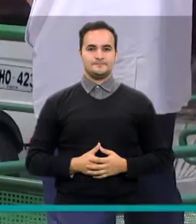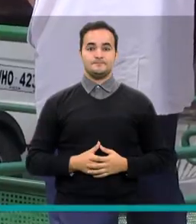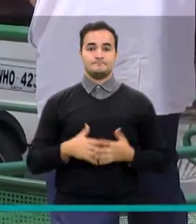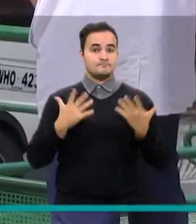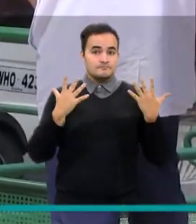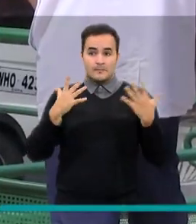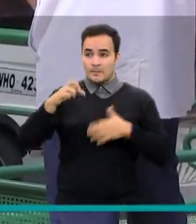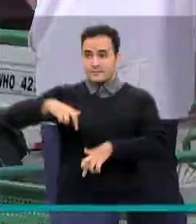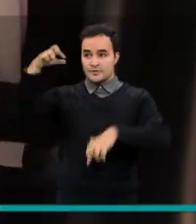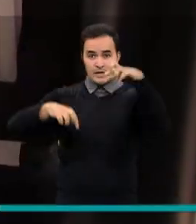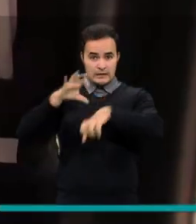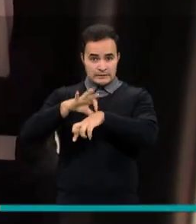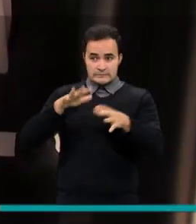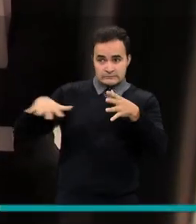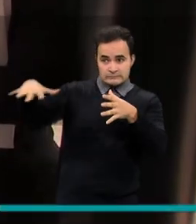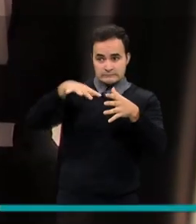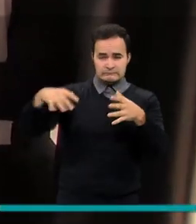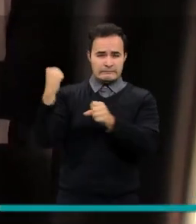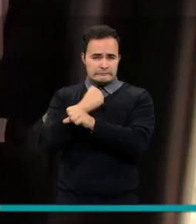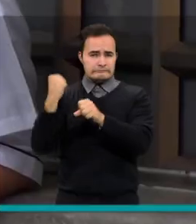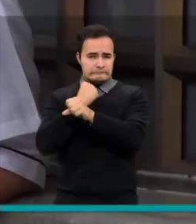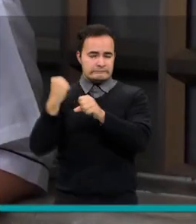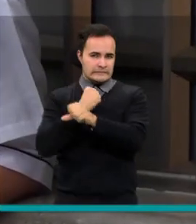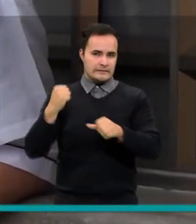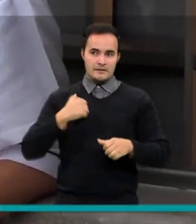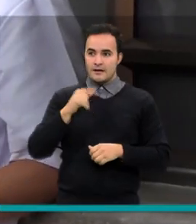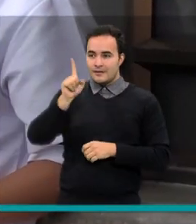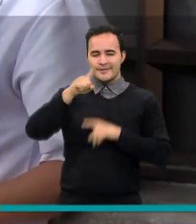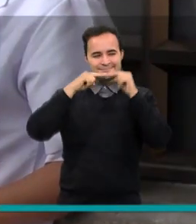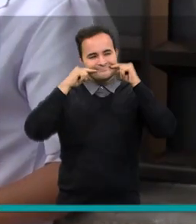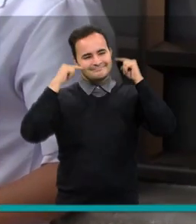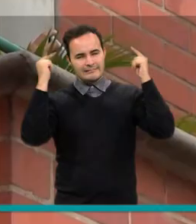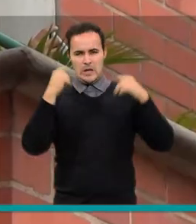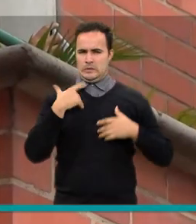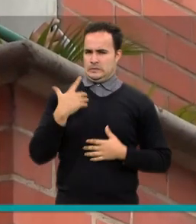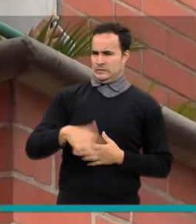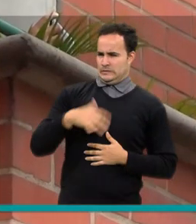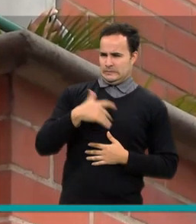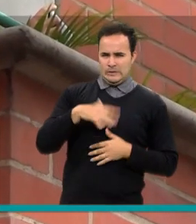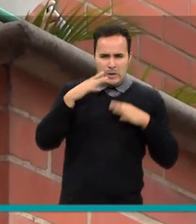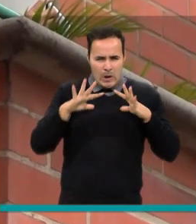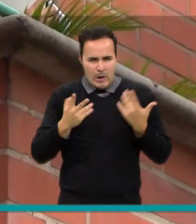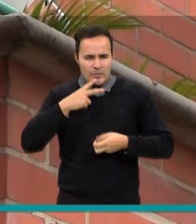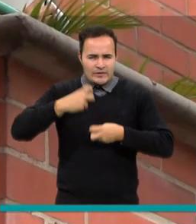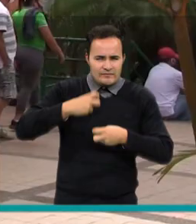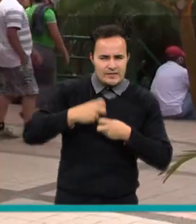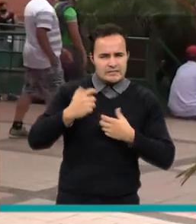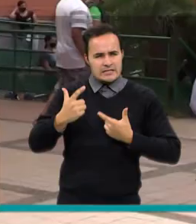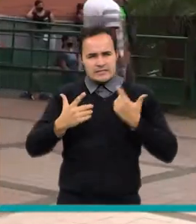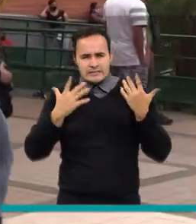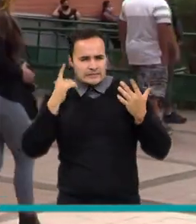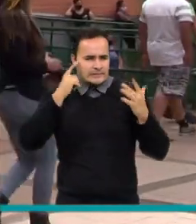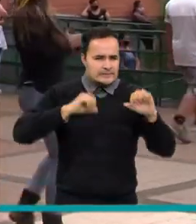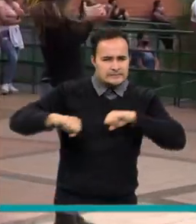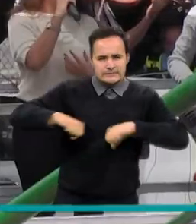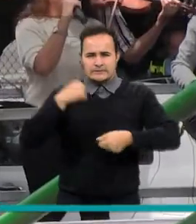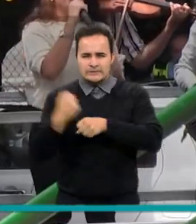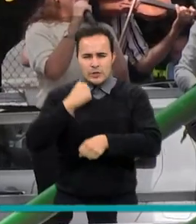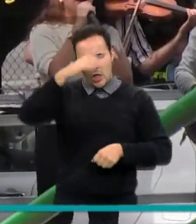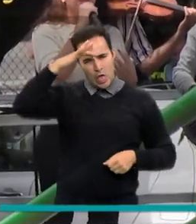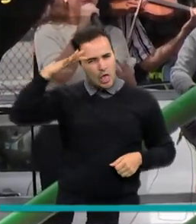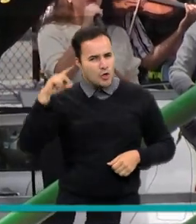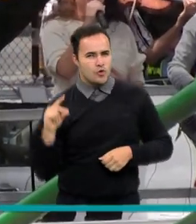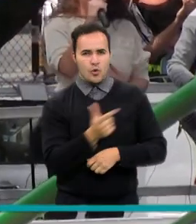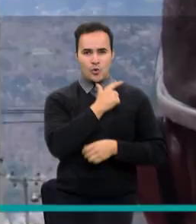Ver sonreír a los médicos y enfermeros de las clínicas y hospitales de la ciudad en medio de lo que les ha tocado vivir por estos